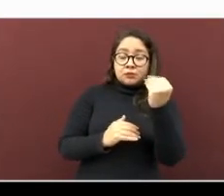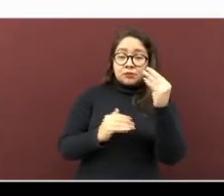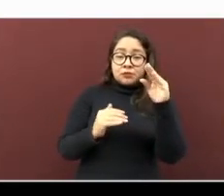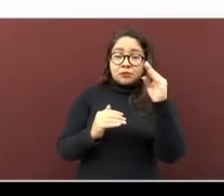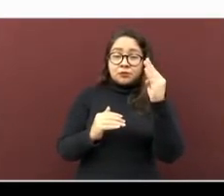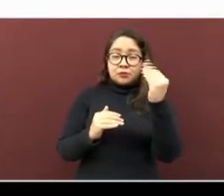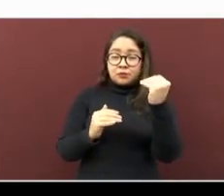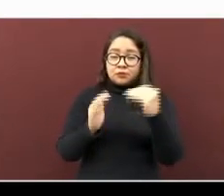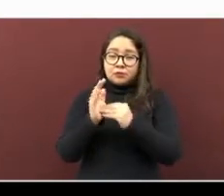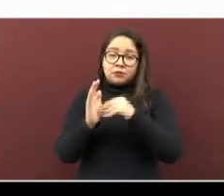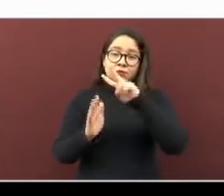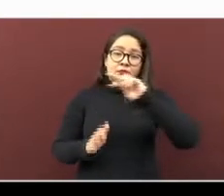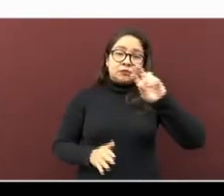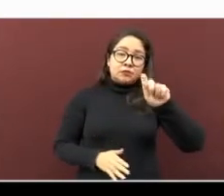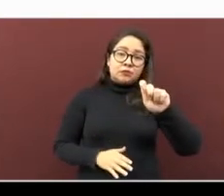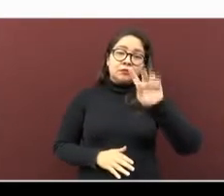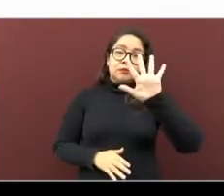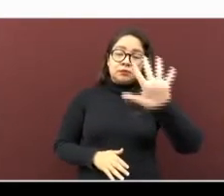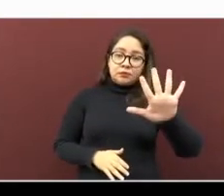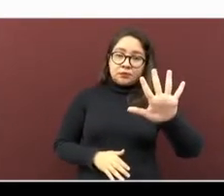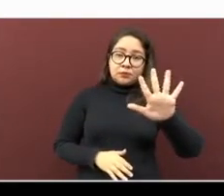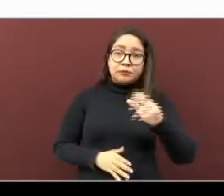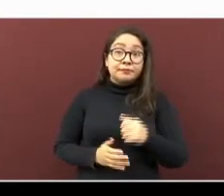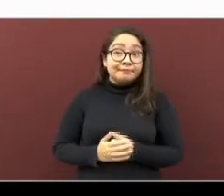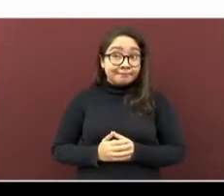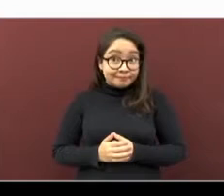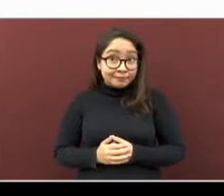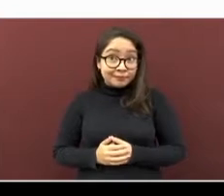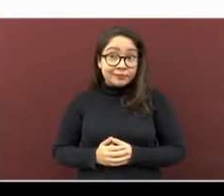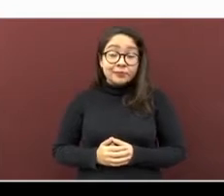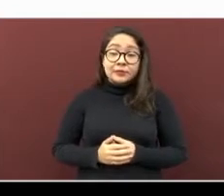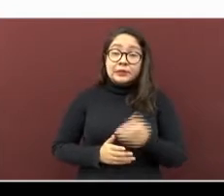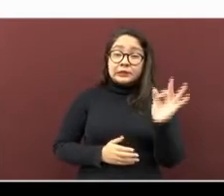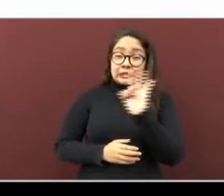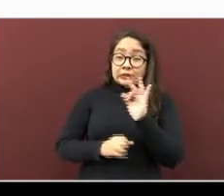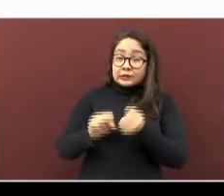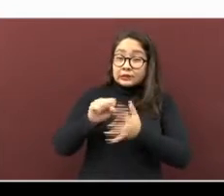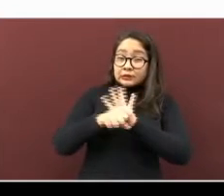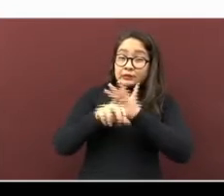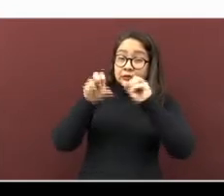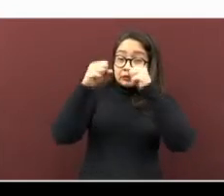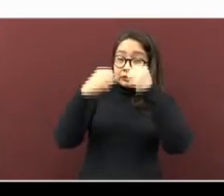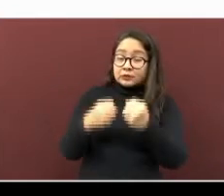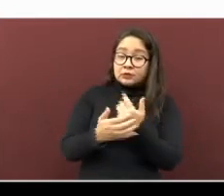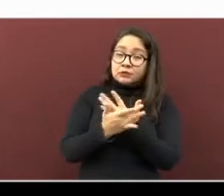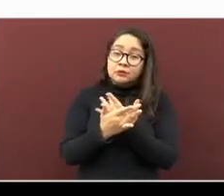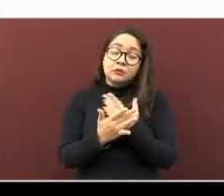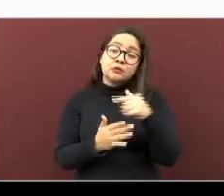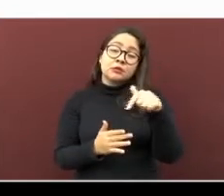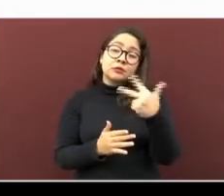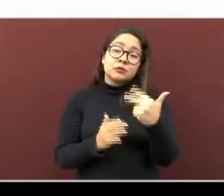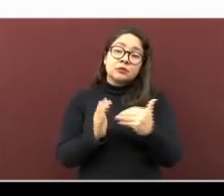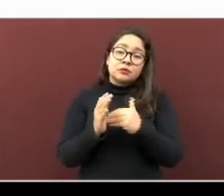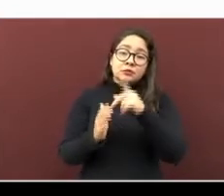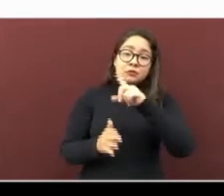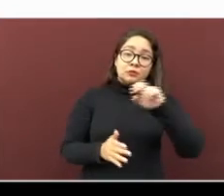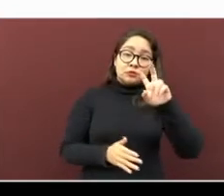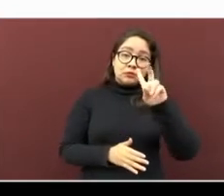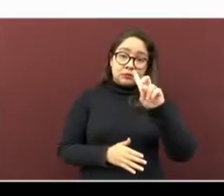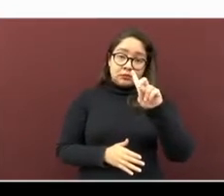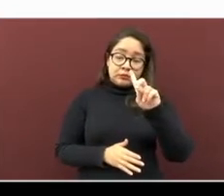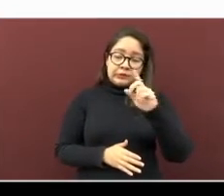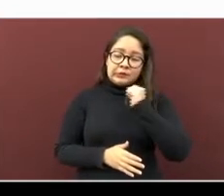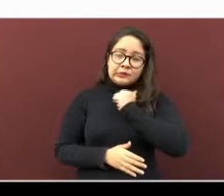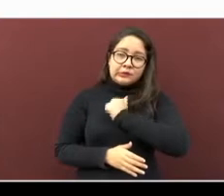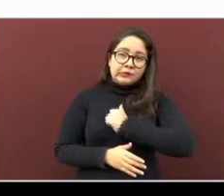225. En tanto que sospechosos son 13 mil 130 y